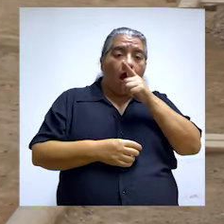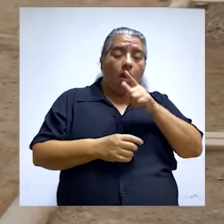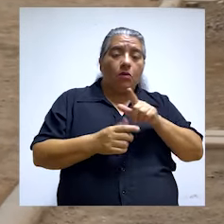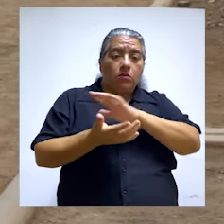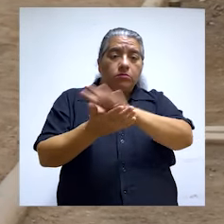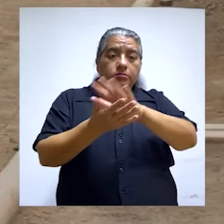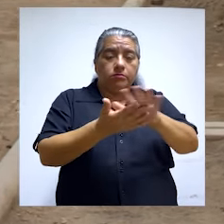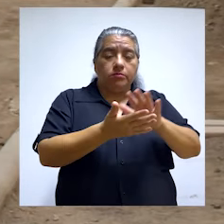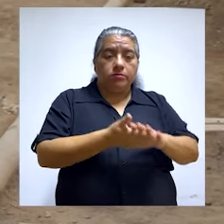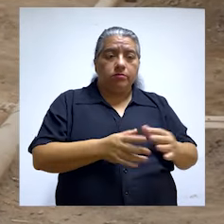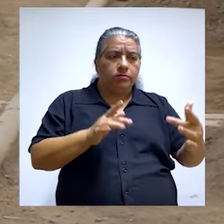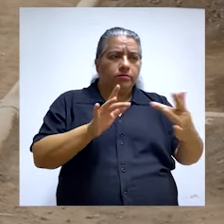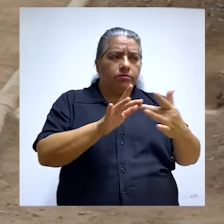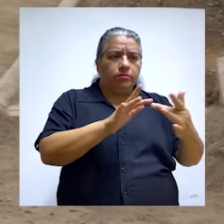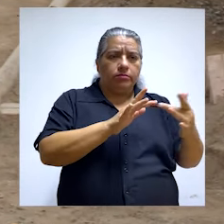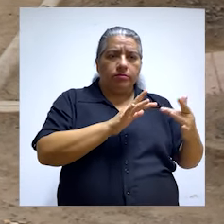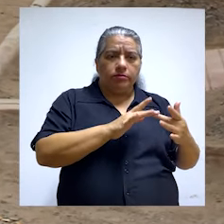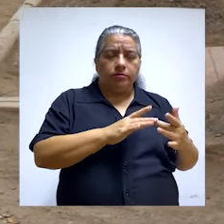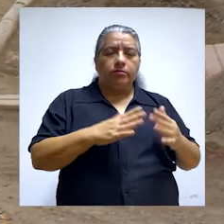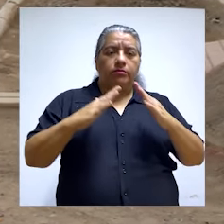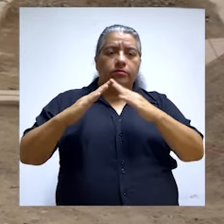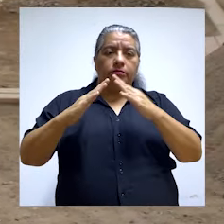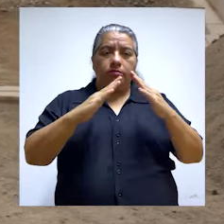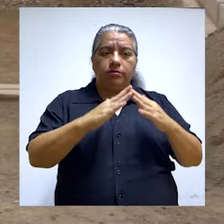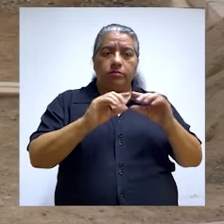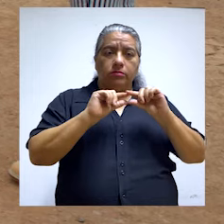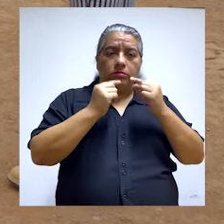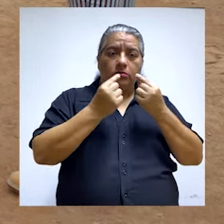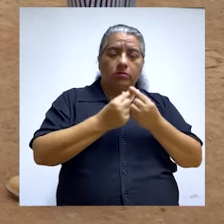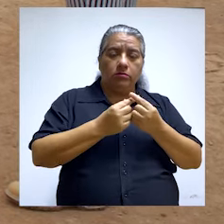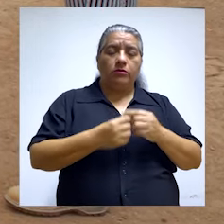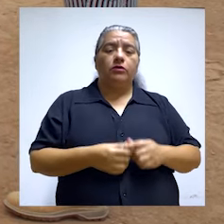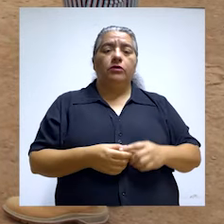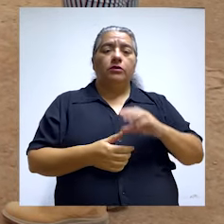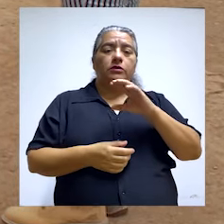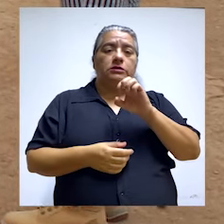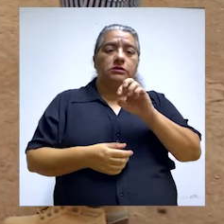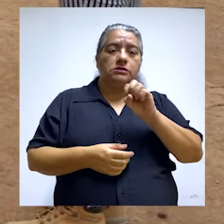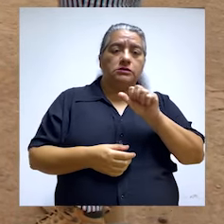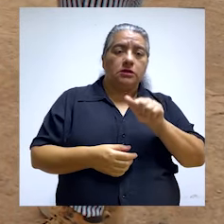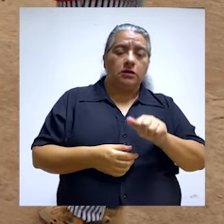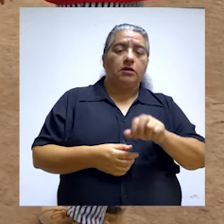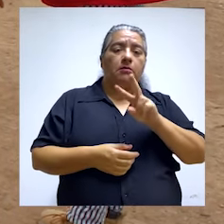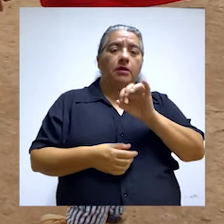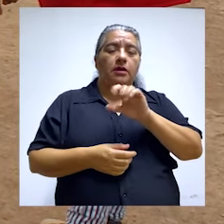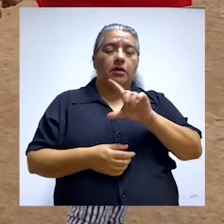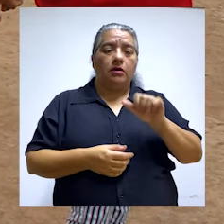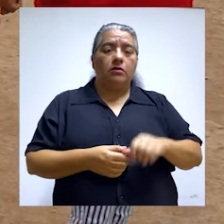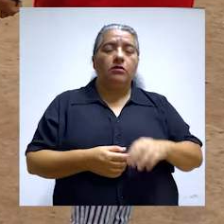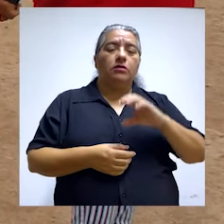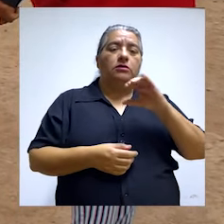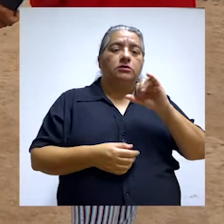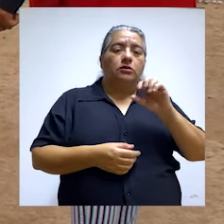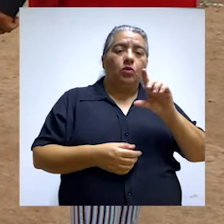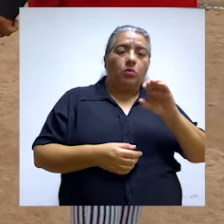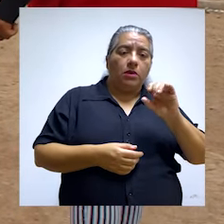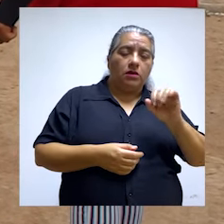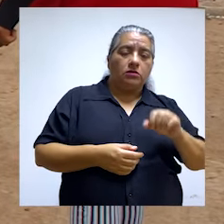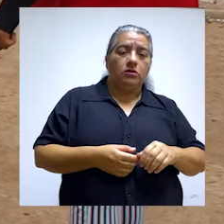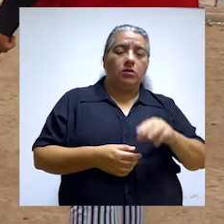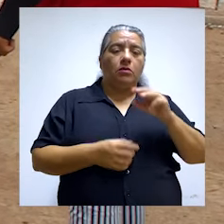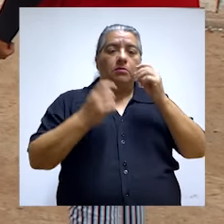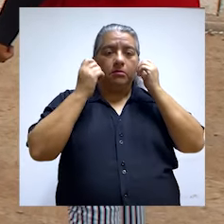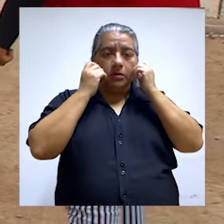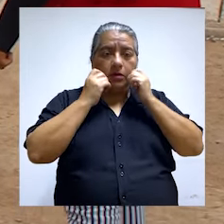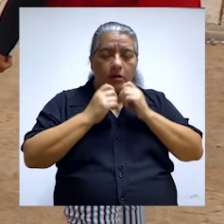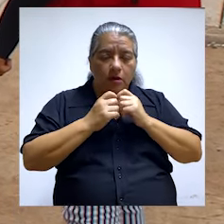de agua potable, alcantarillado y conexiones domiciliarias del Agrupamiento César Vallejo, así como de los sectores Circunvalación,